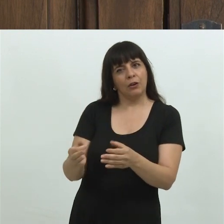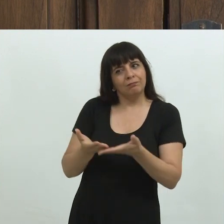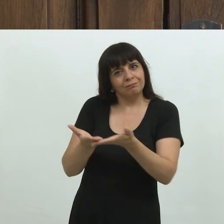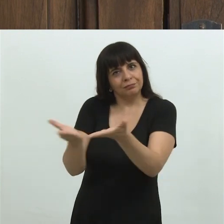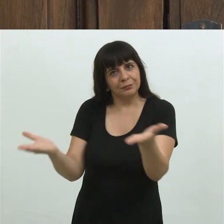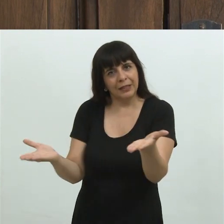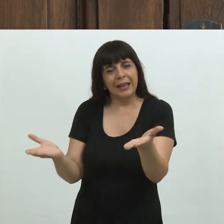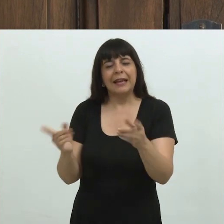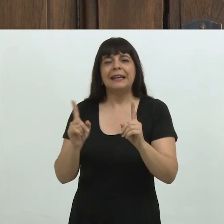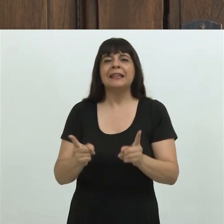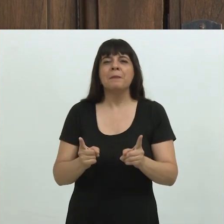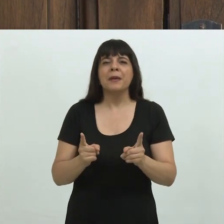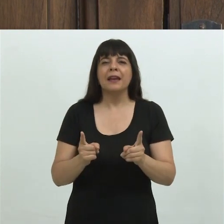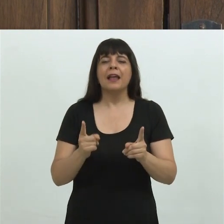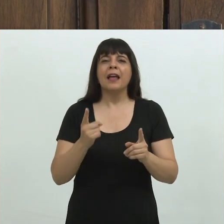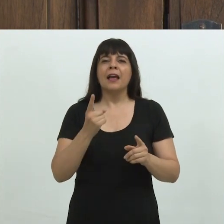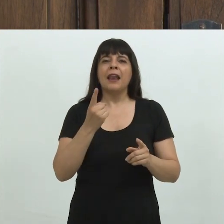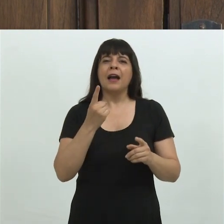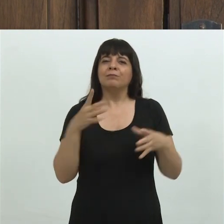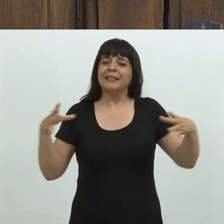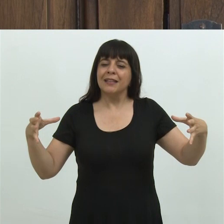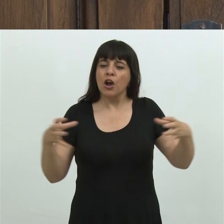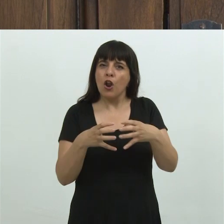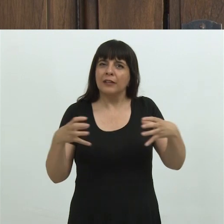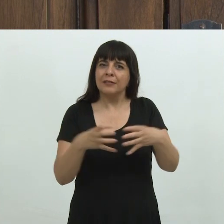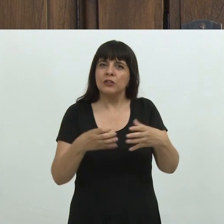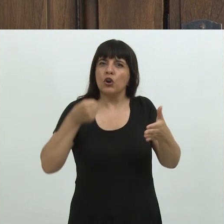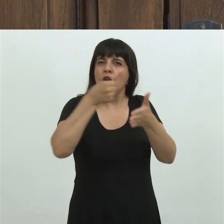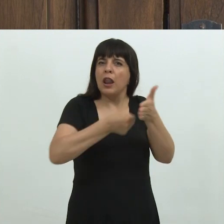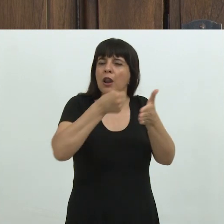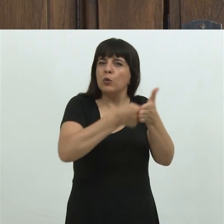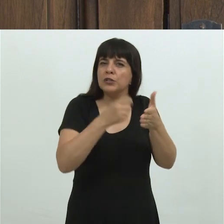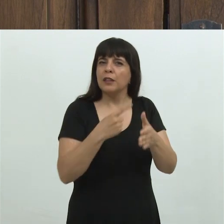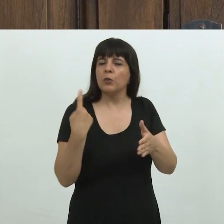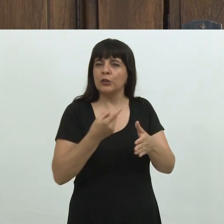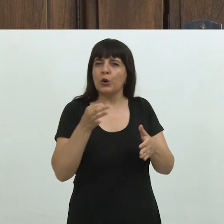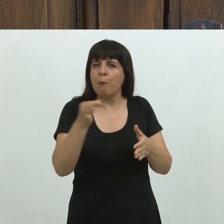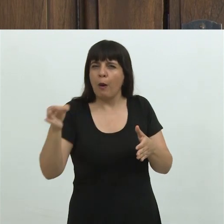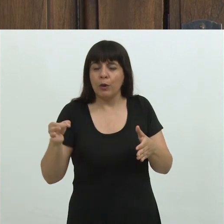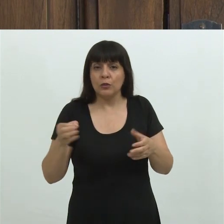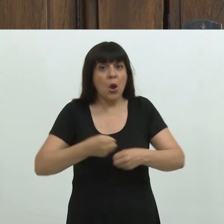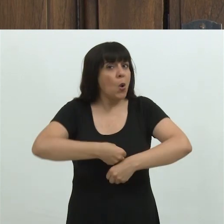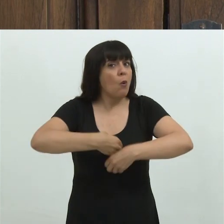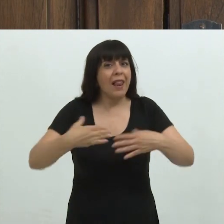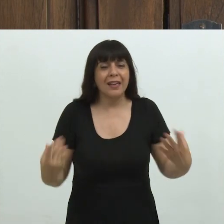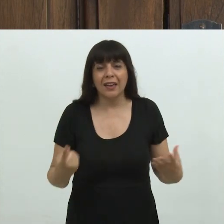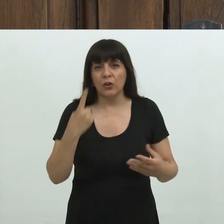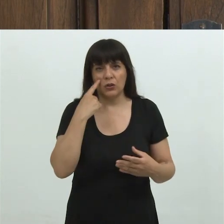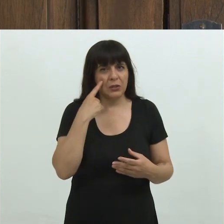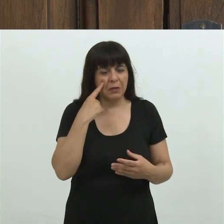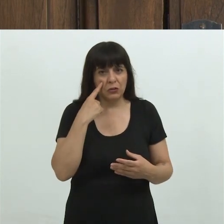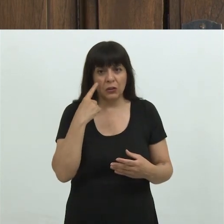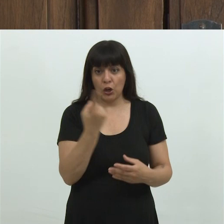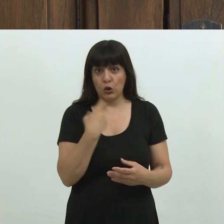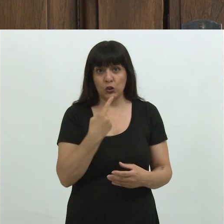y a la colectivización de las grandes causas de nuestros pueblos. Cualquier conocimiento que aquí cultivemos, desde los